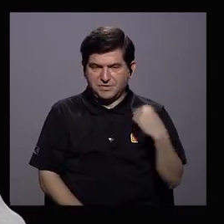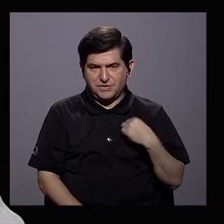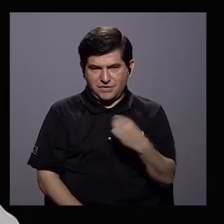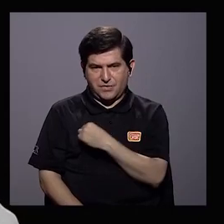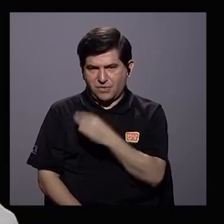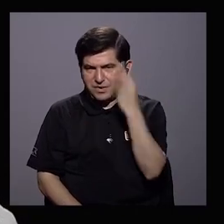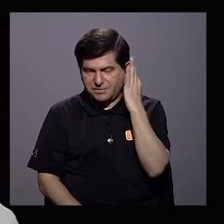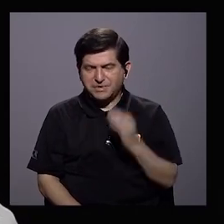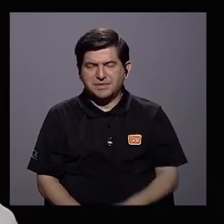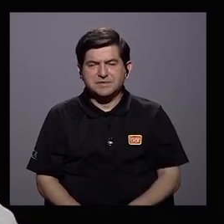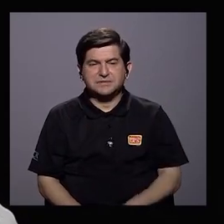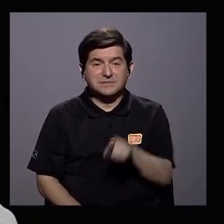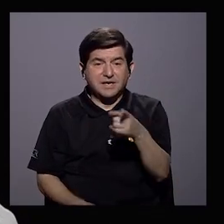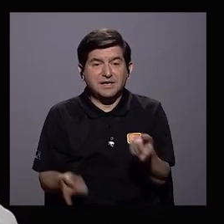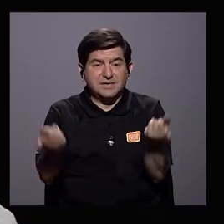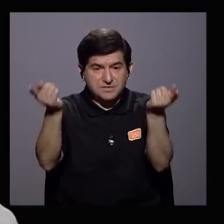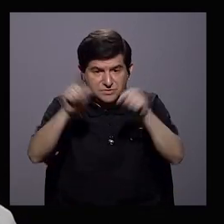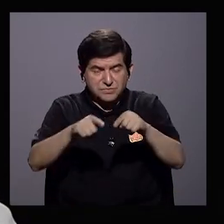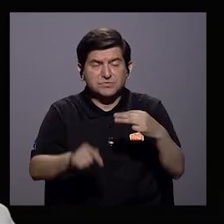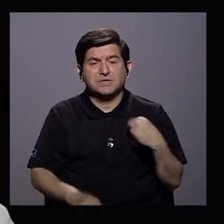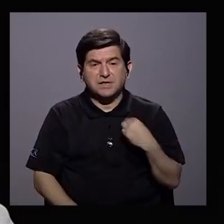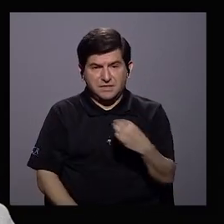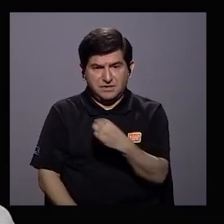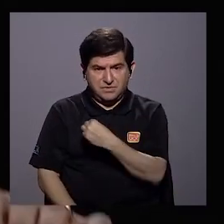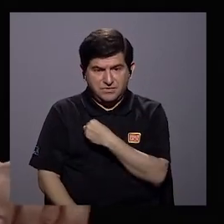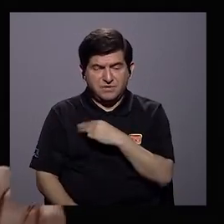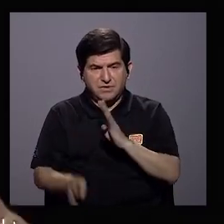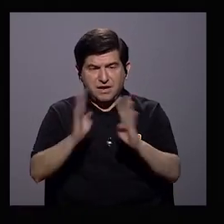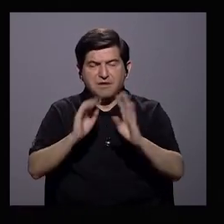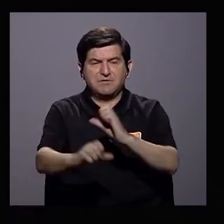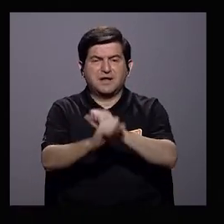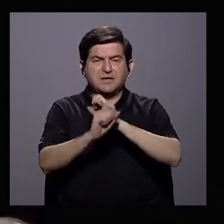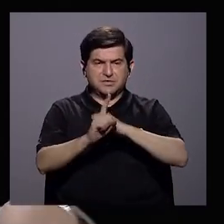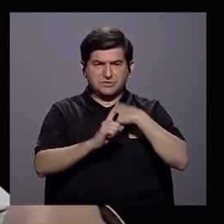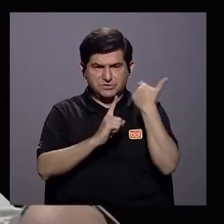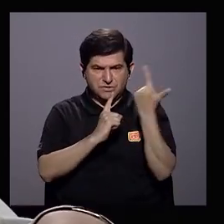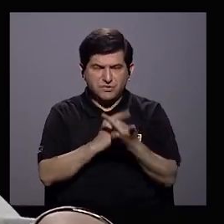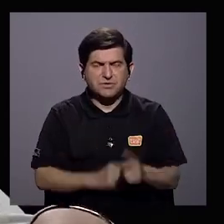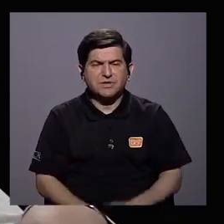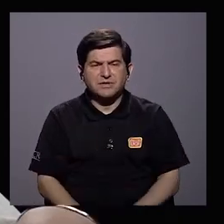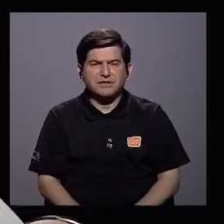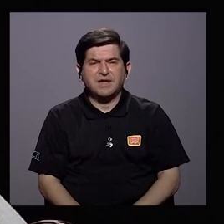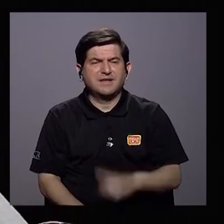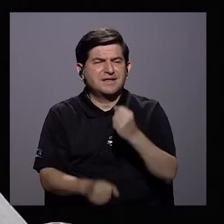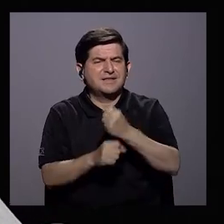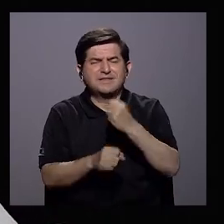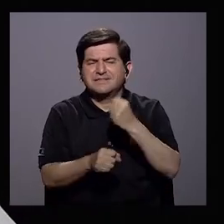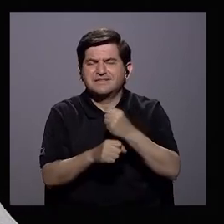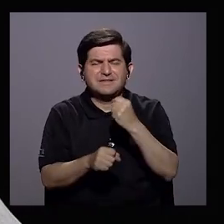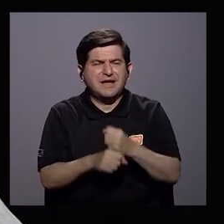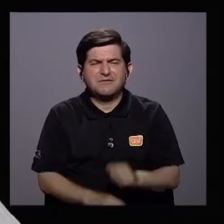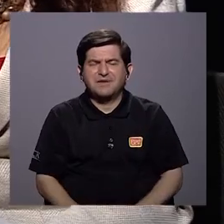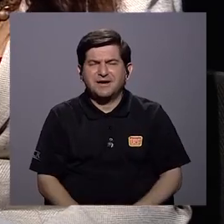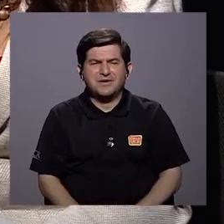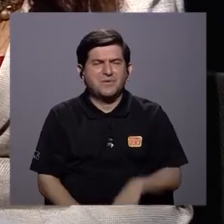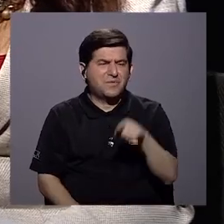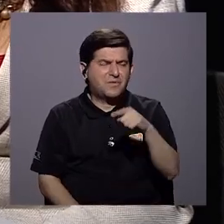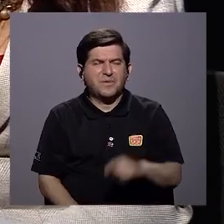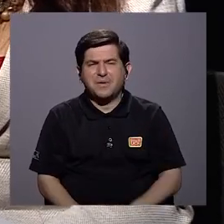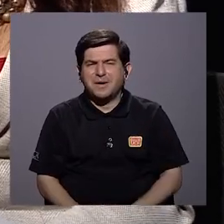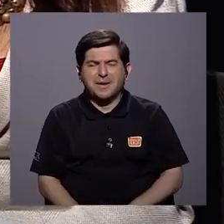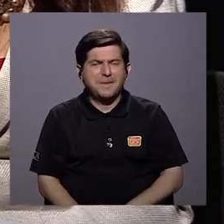mucho, y esto se refiere específicamente al ministerio cuando se habla de seguridad social, desde la precarización del empleo, y eso lo encontramos